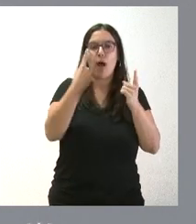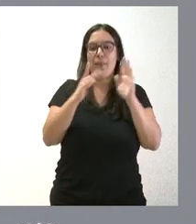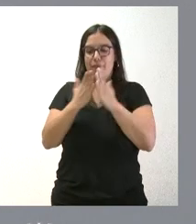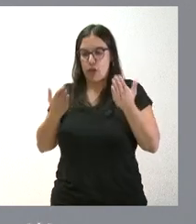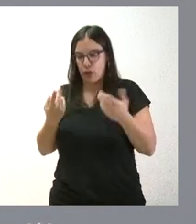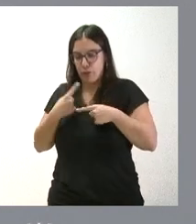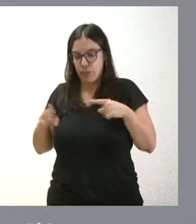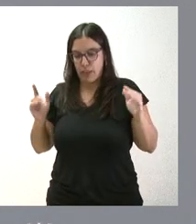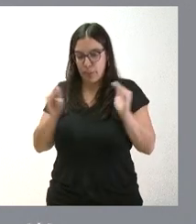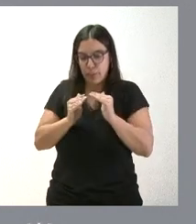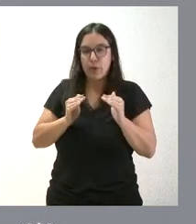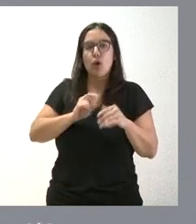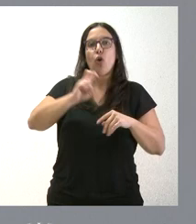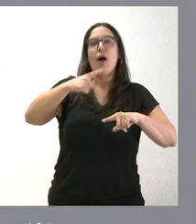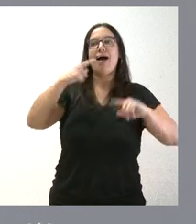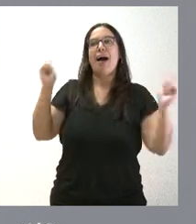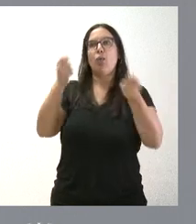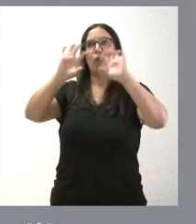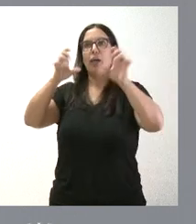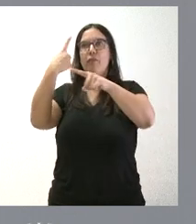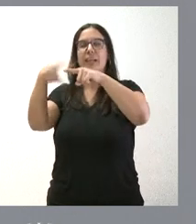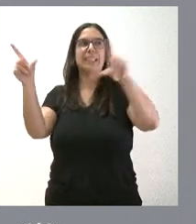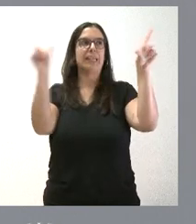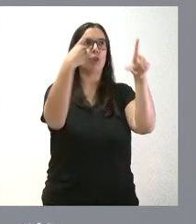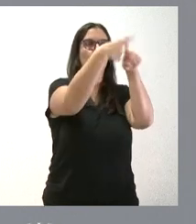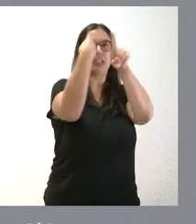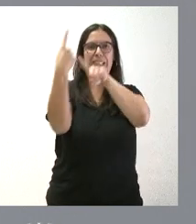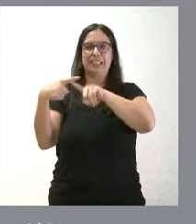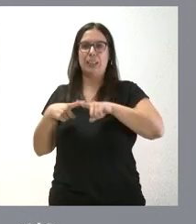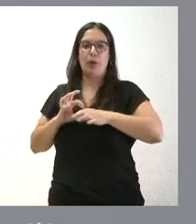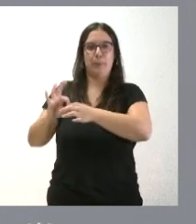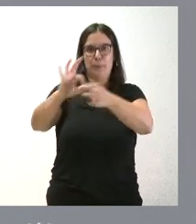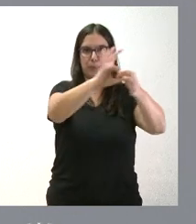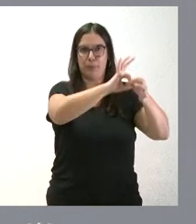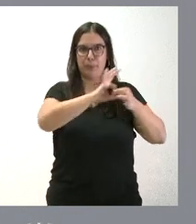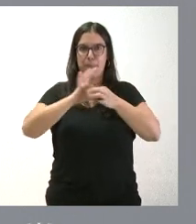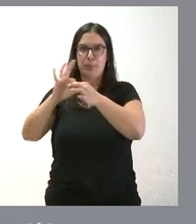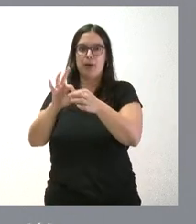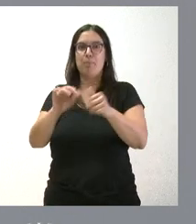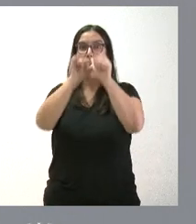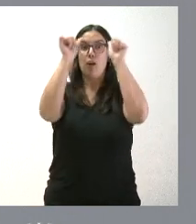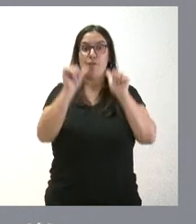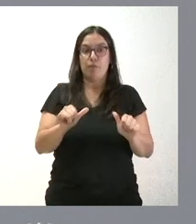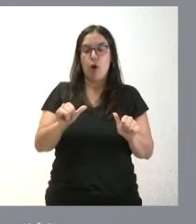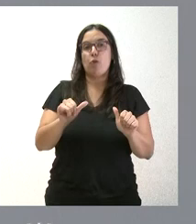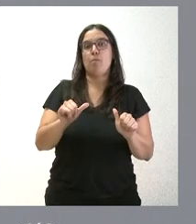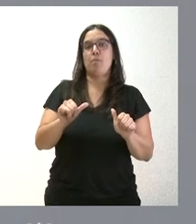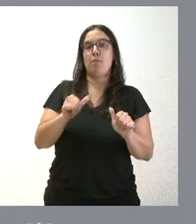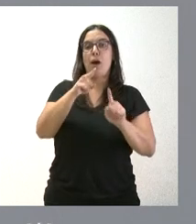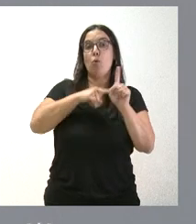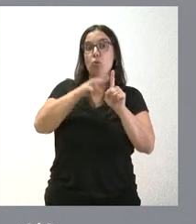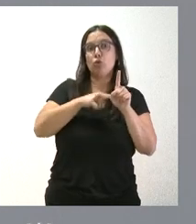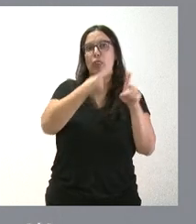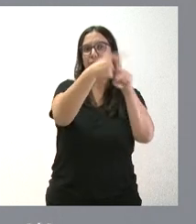otra forma, o en los anuncios de radio va de otra, o en la televisión va de otra, y digamos que tiene diferentes formas de utilización en función del